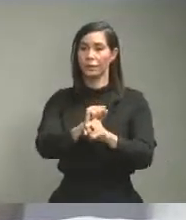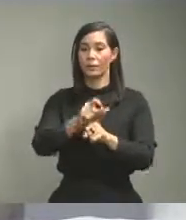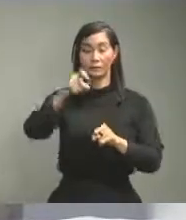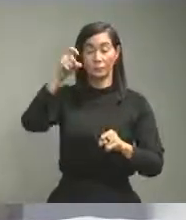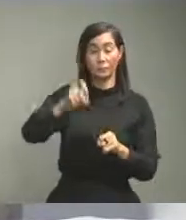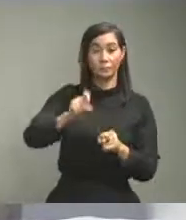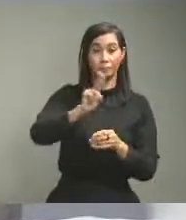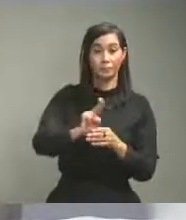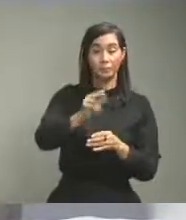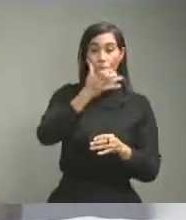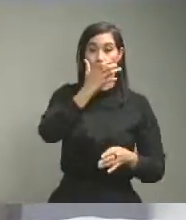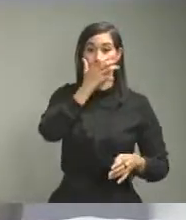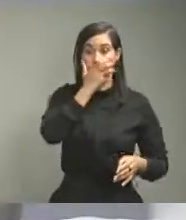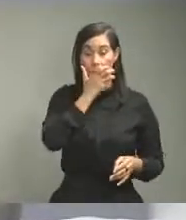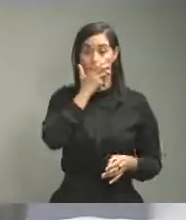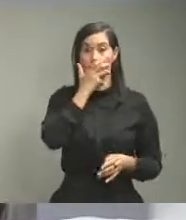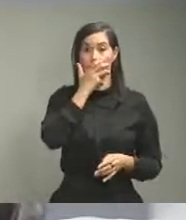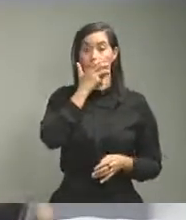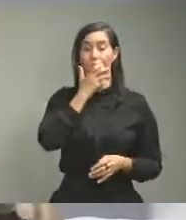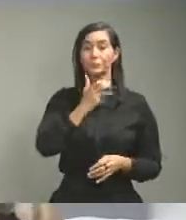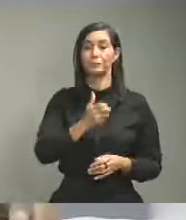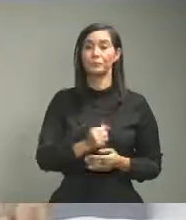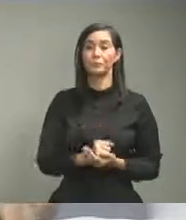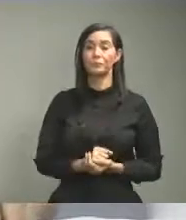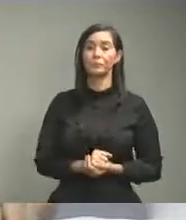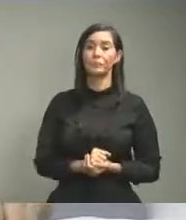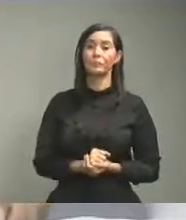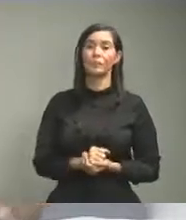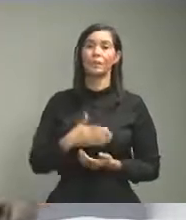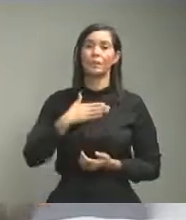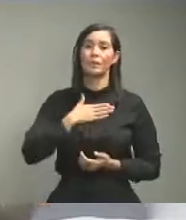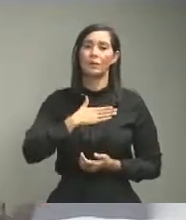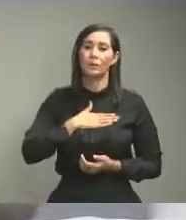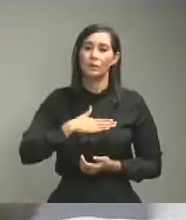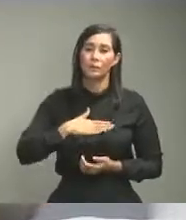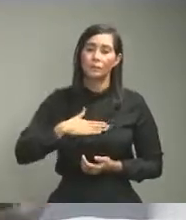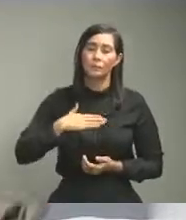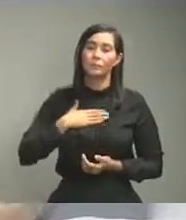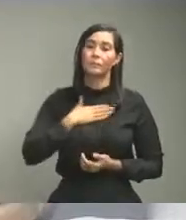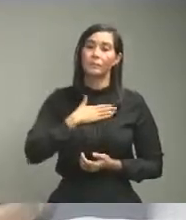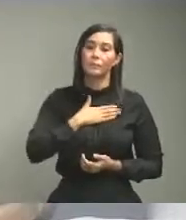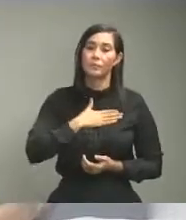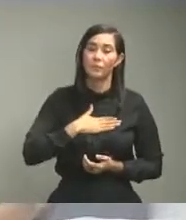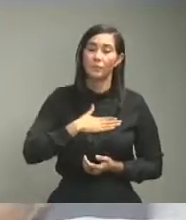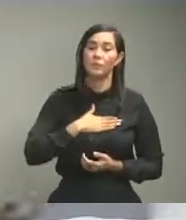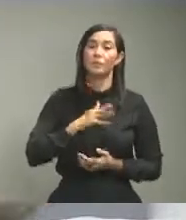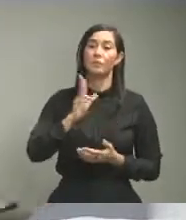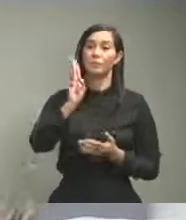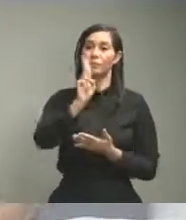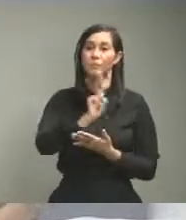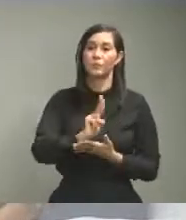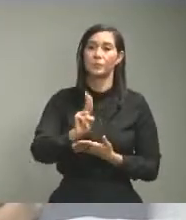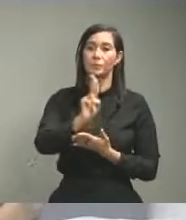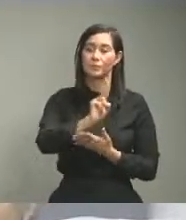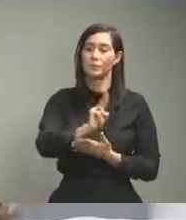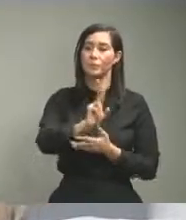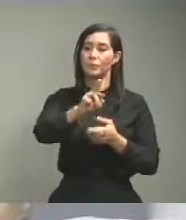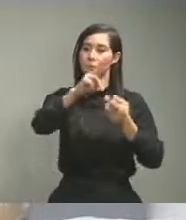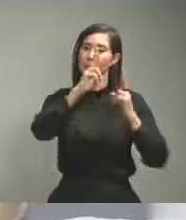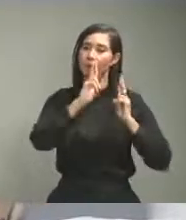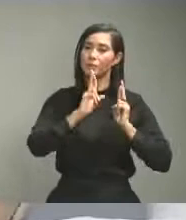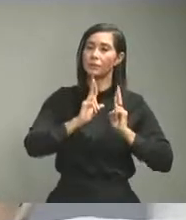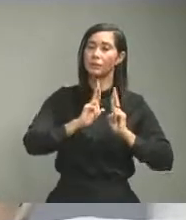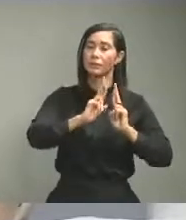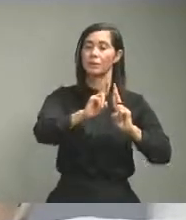mascarilla que por favor se use se respete al